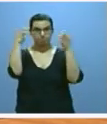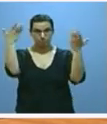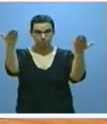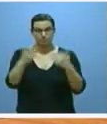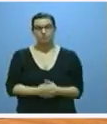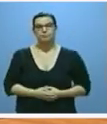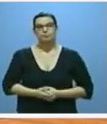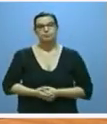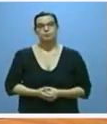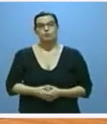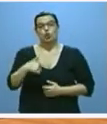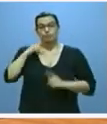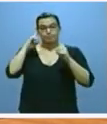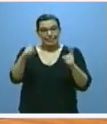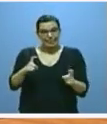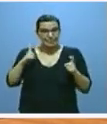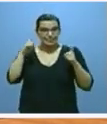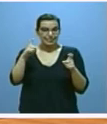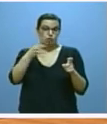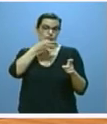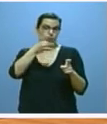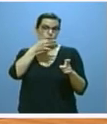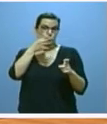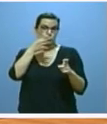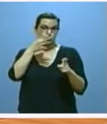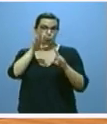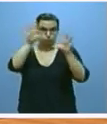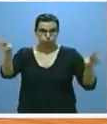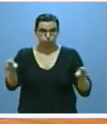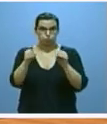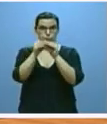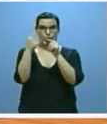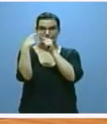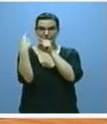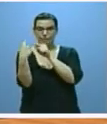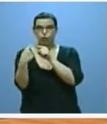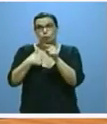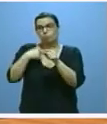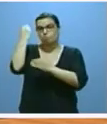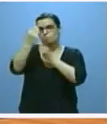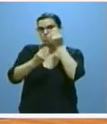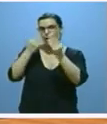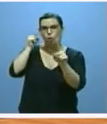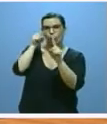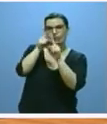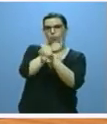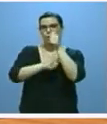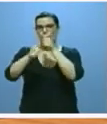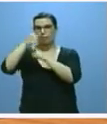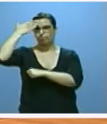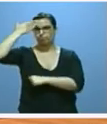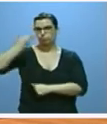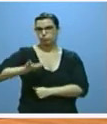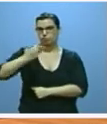he intentado concentrar en esta intervención los que considero objetivos y prioridades principales